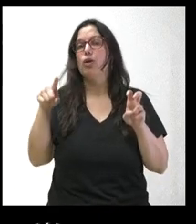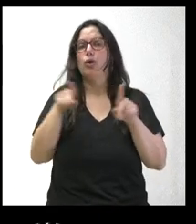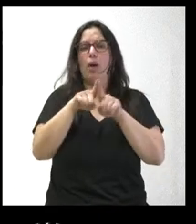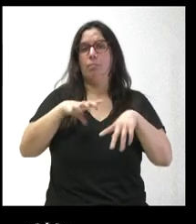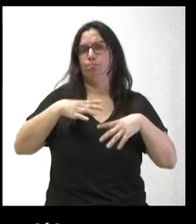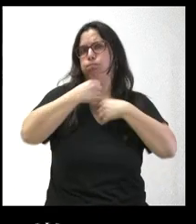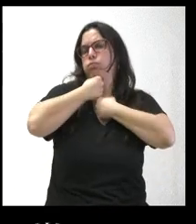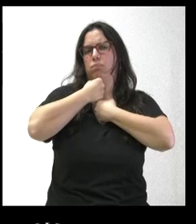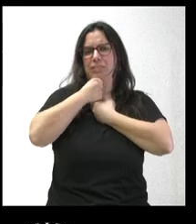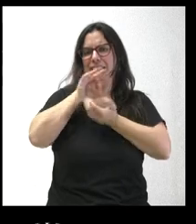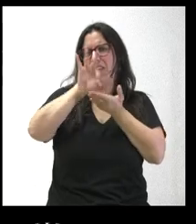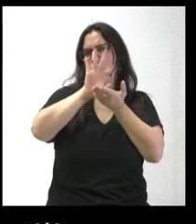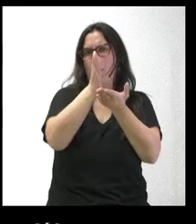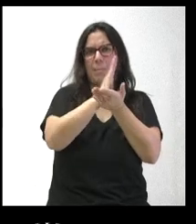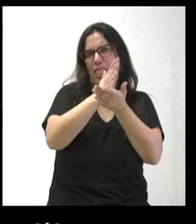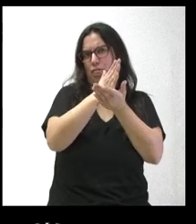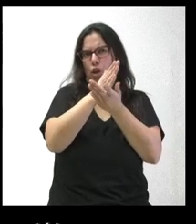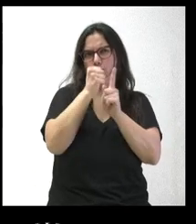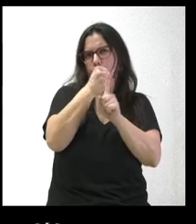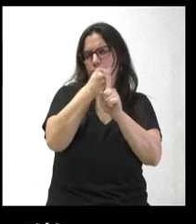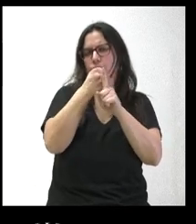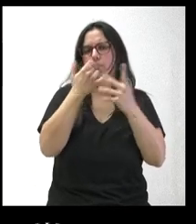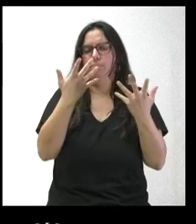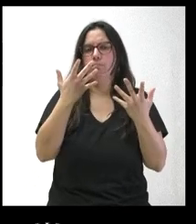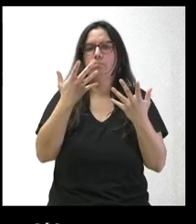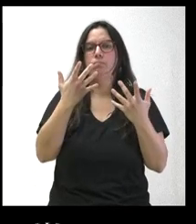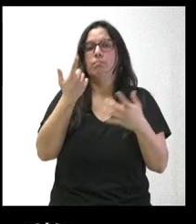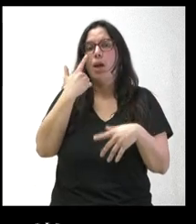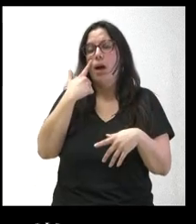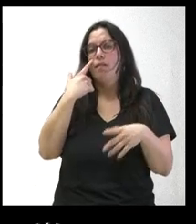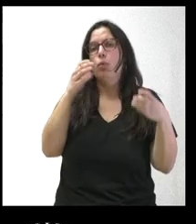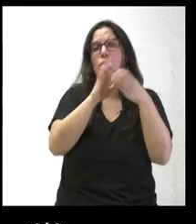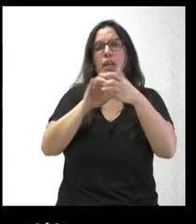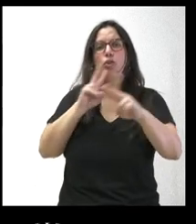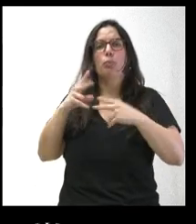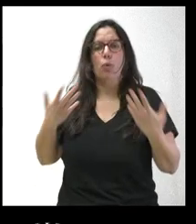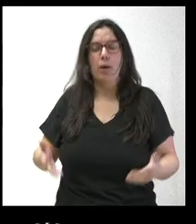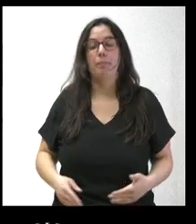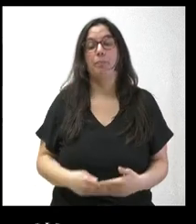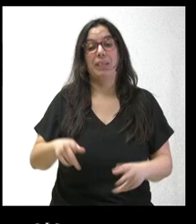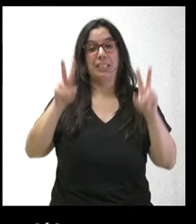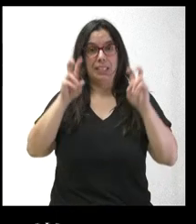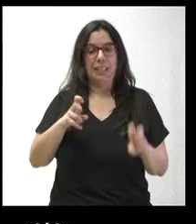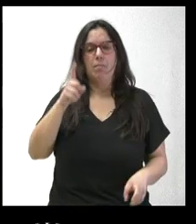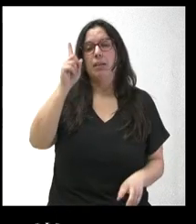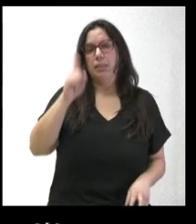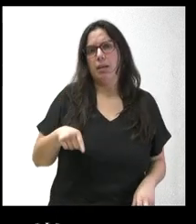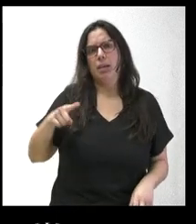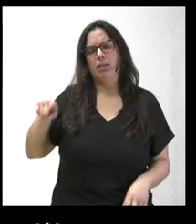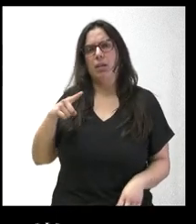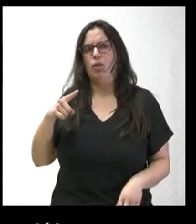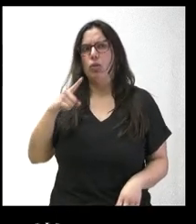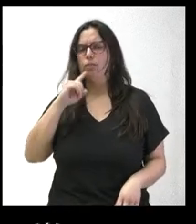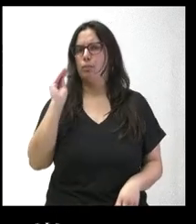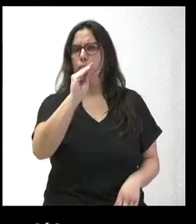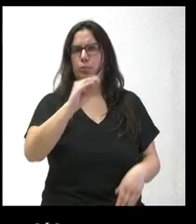al servicio de mediación. Entonces, bueno, pues conocer qué responde la Junta en este sentido. Y también le apelaban directamente a usted,